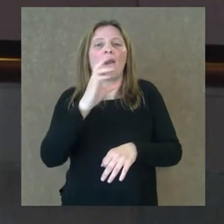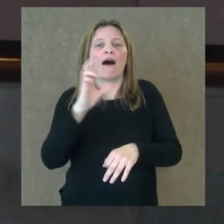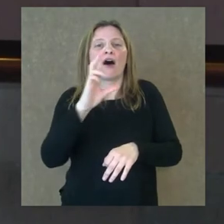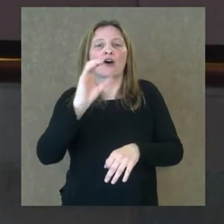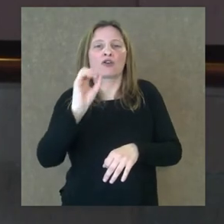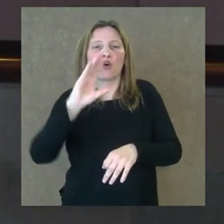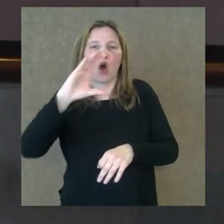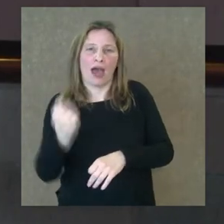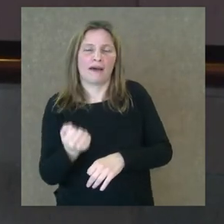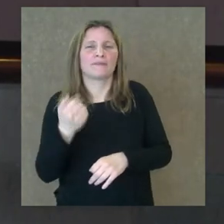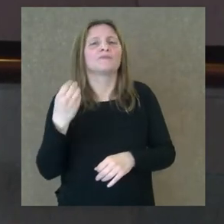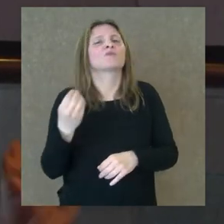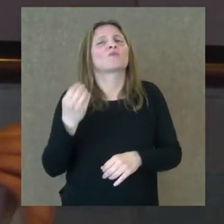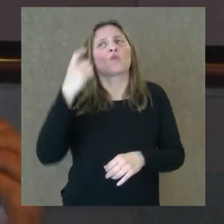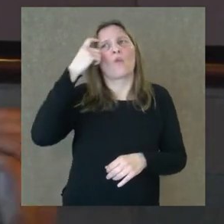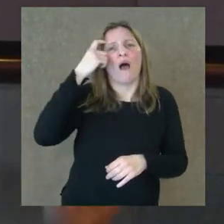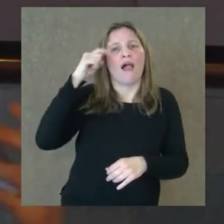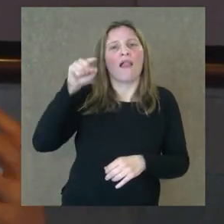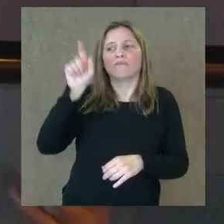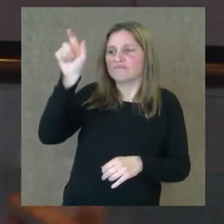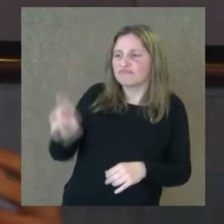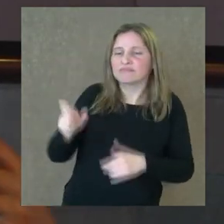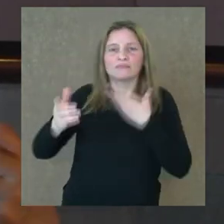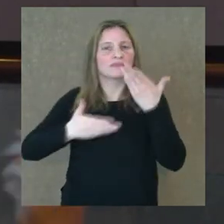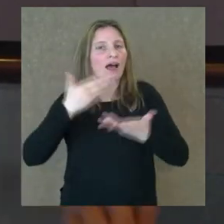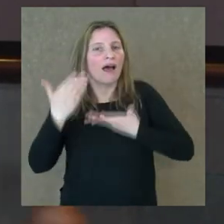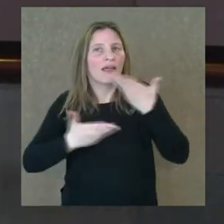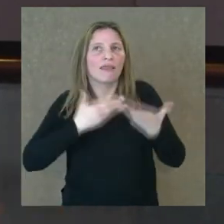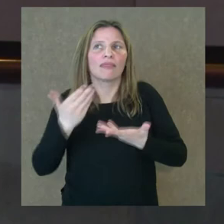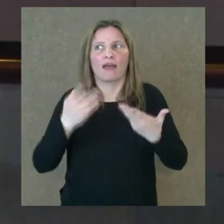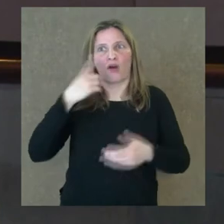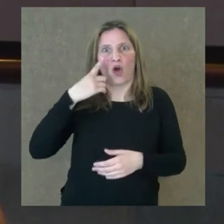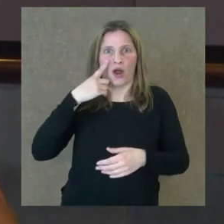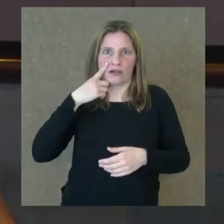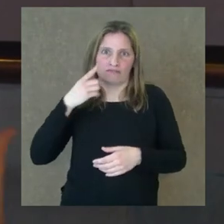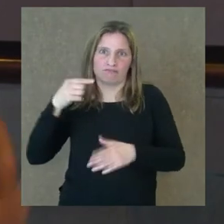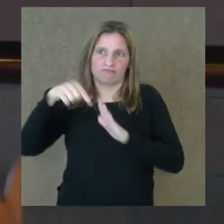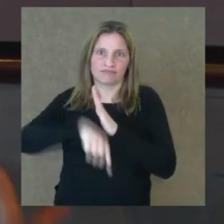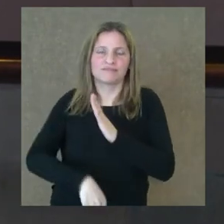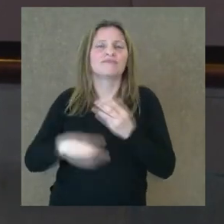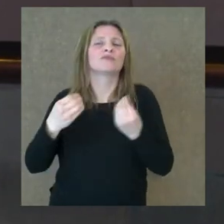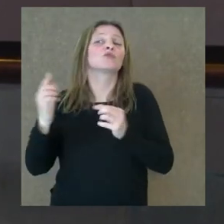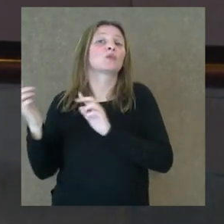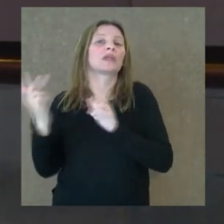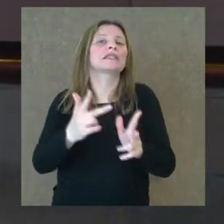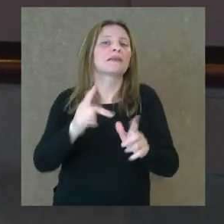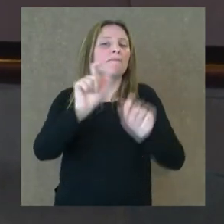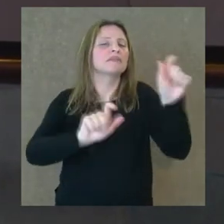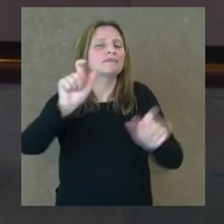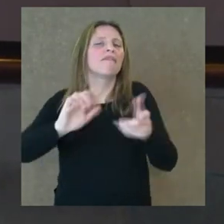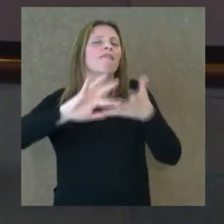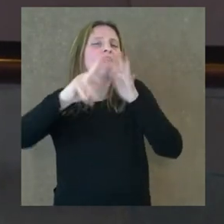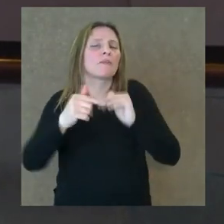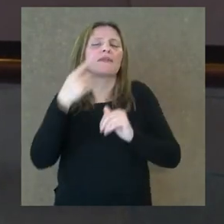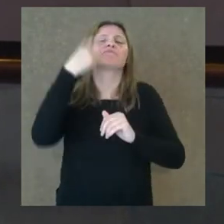¿Y cuál te parece, vos como intérprete y conocedor, qué le dirías al público, cuáles serían las